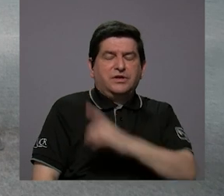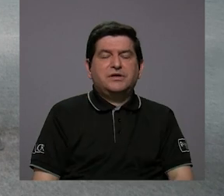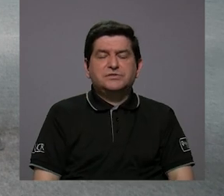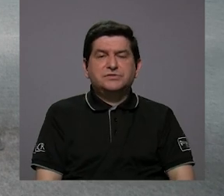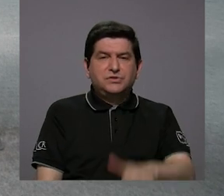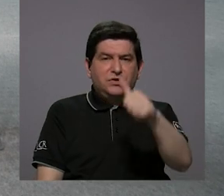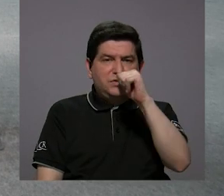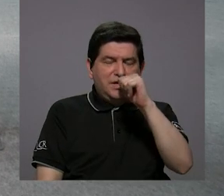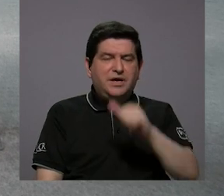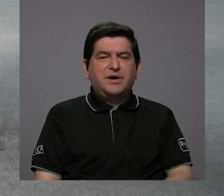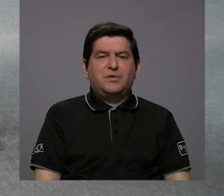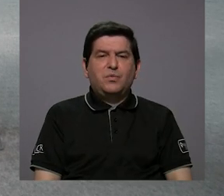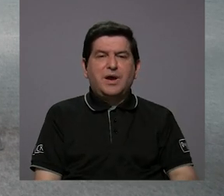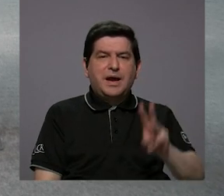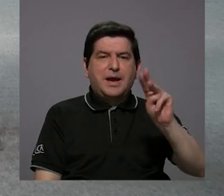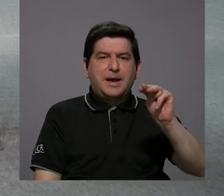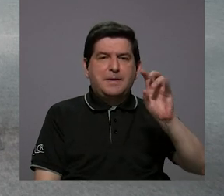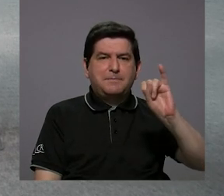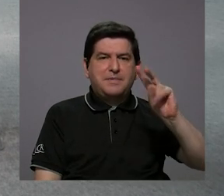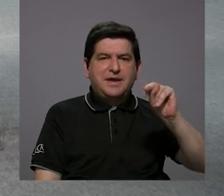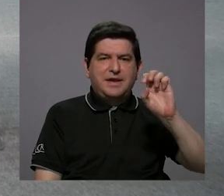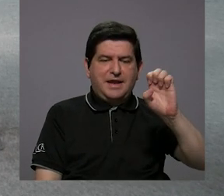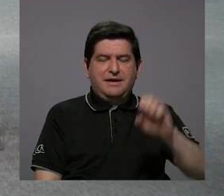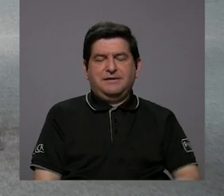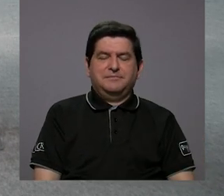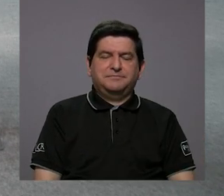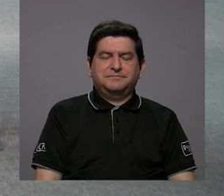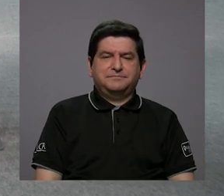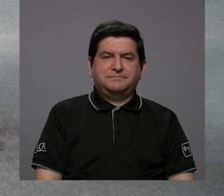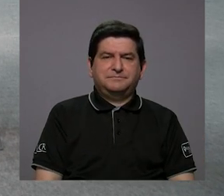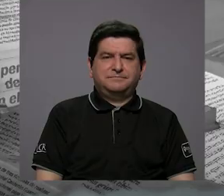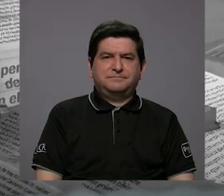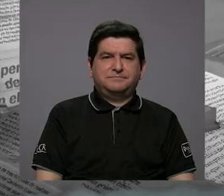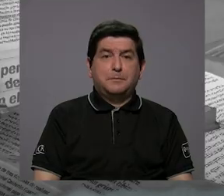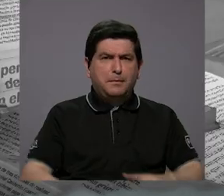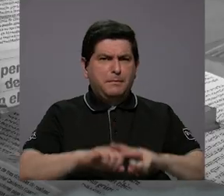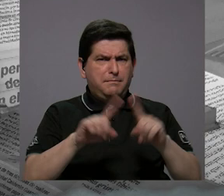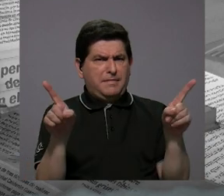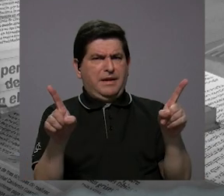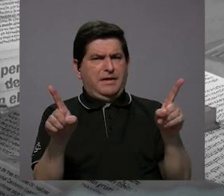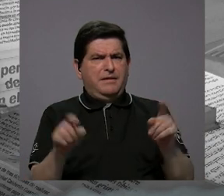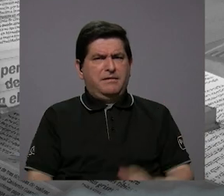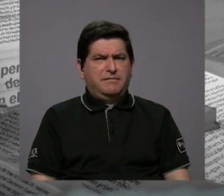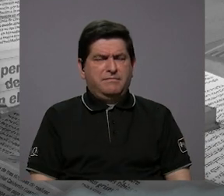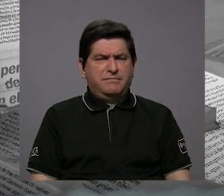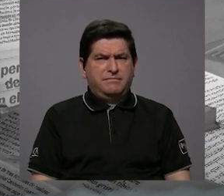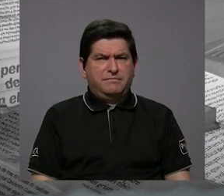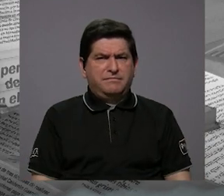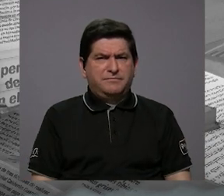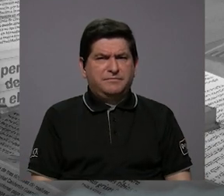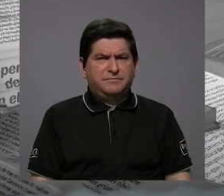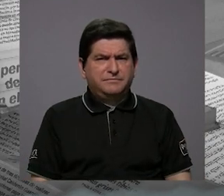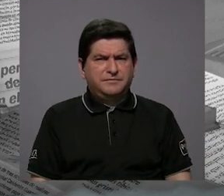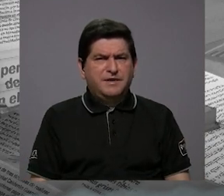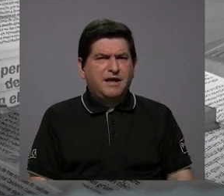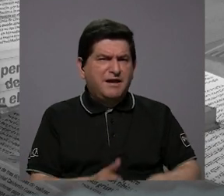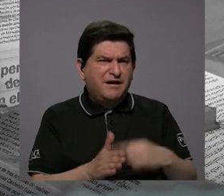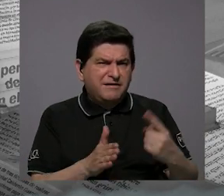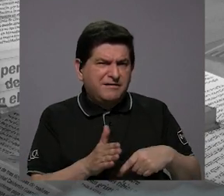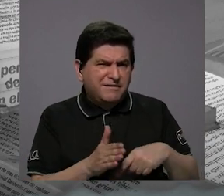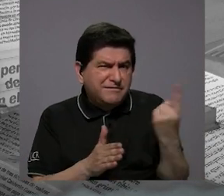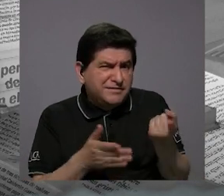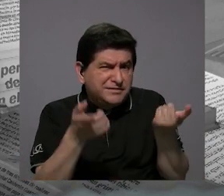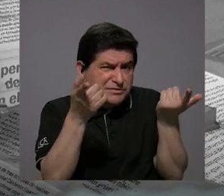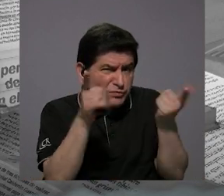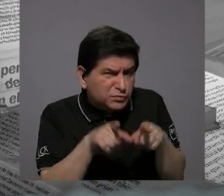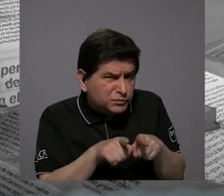agua del MINAE. Es ese ente que le toca esa parte, digamos. Bueno, pero efectivamente a veces